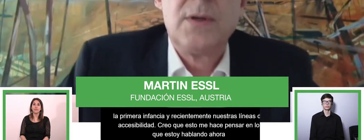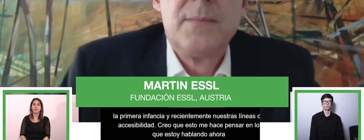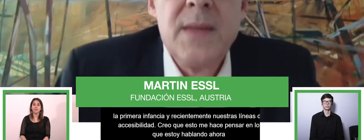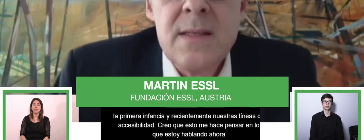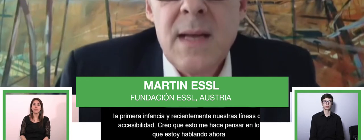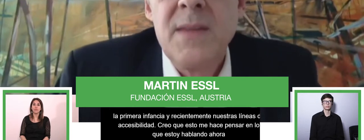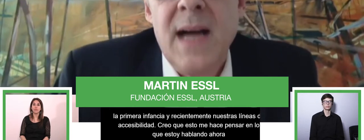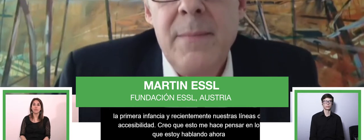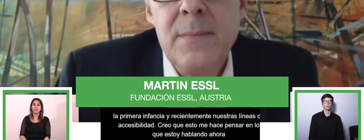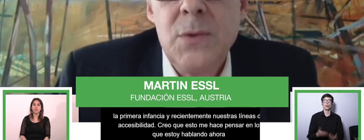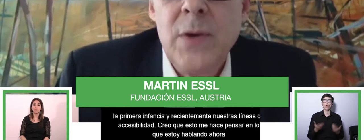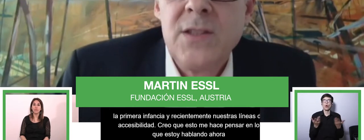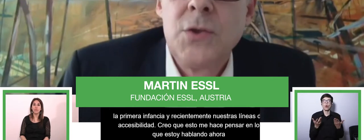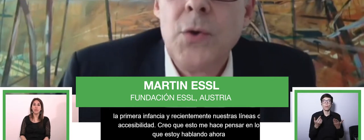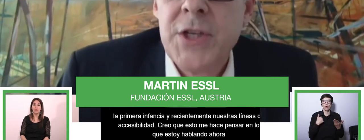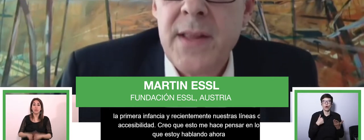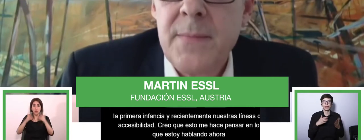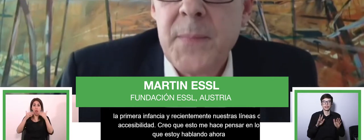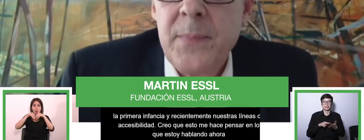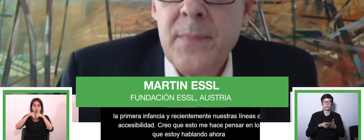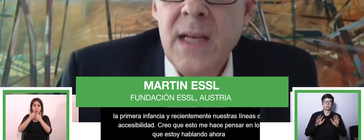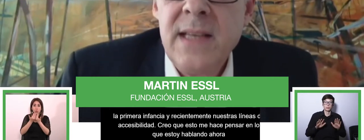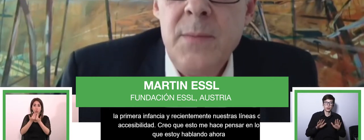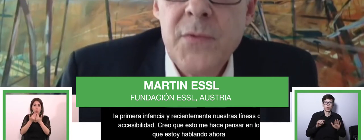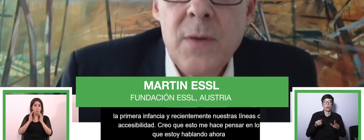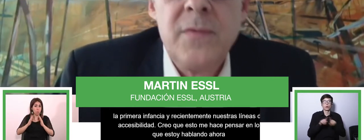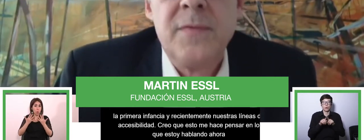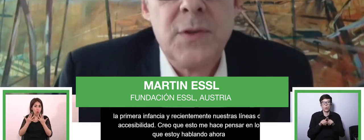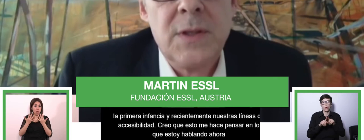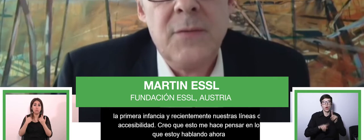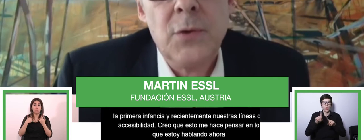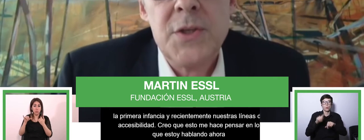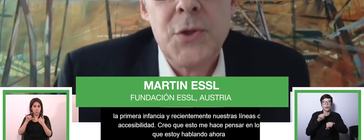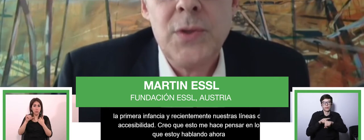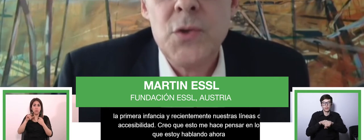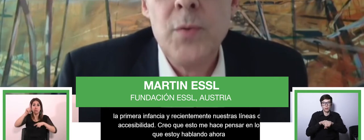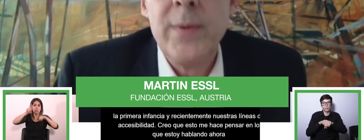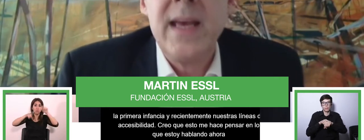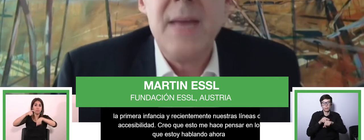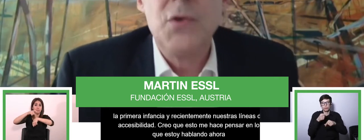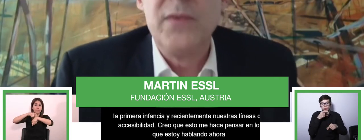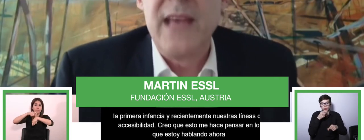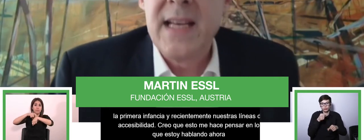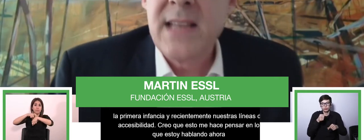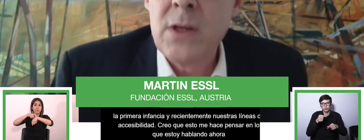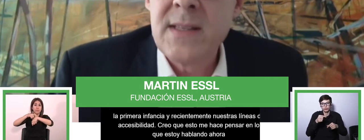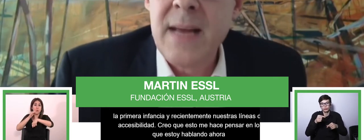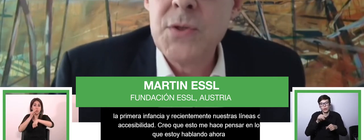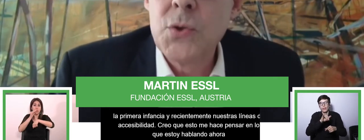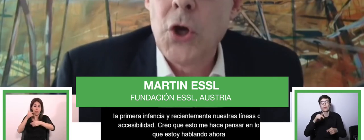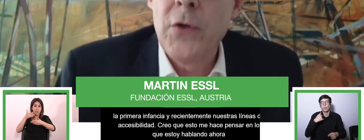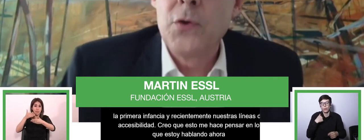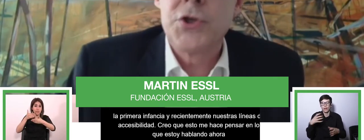¿Cómo se esperaba? Tomó un tiempo poder conocernos. Un equipo de Fundación Descúbreme